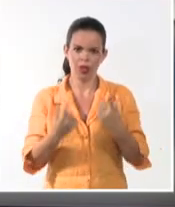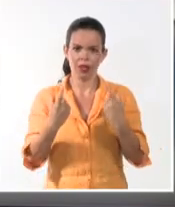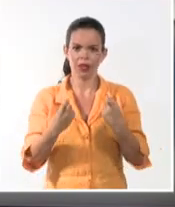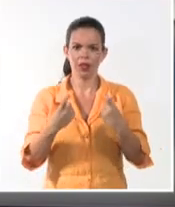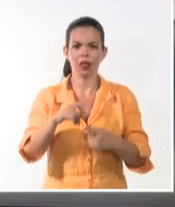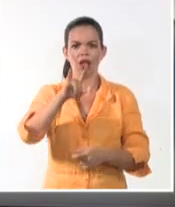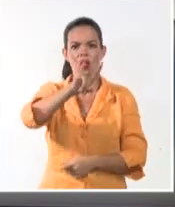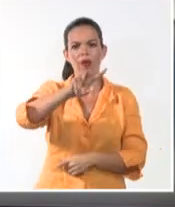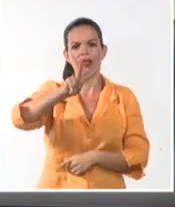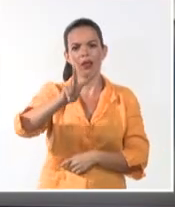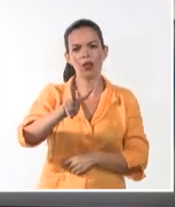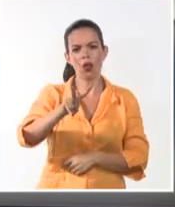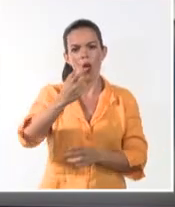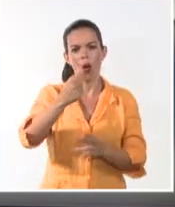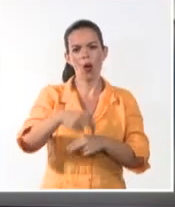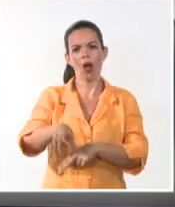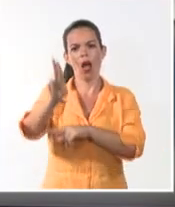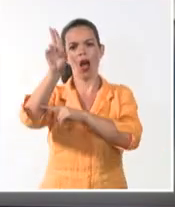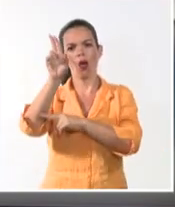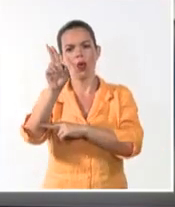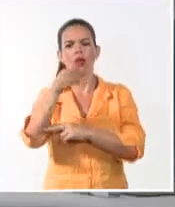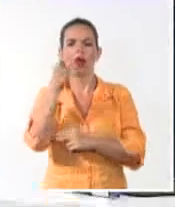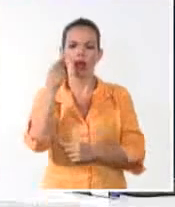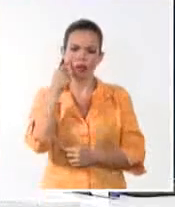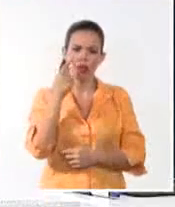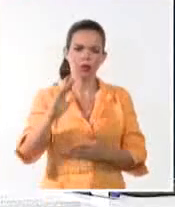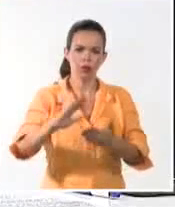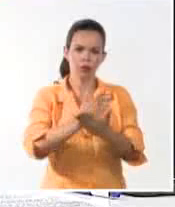votos para la destitución del mandatario peruano.